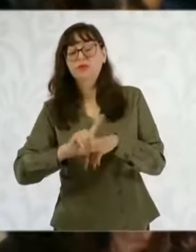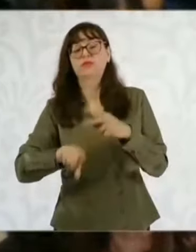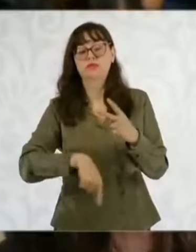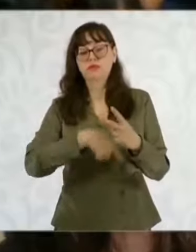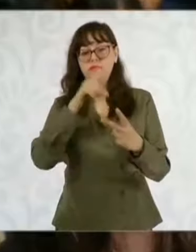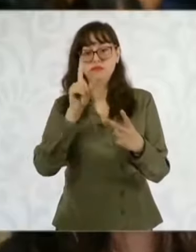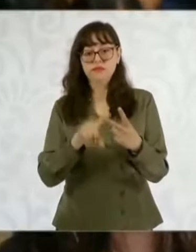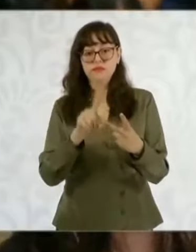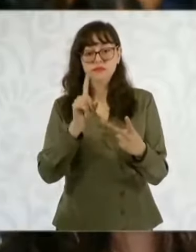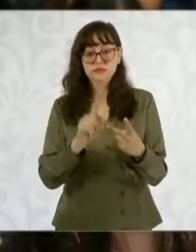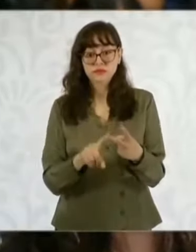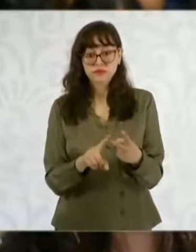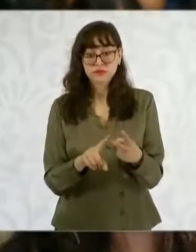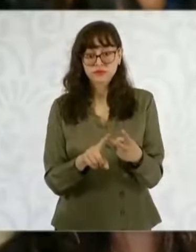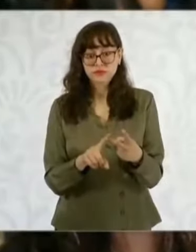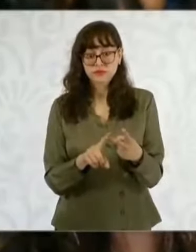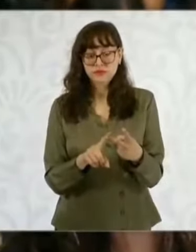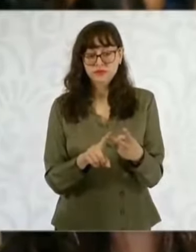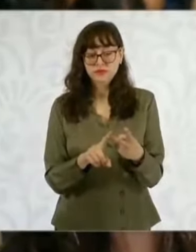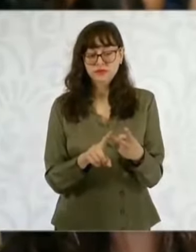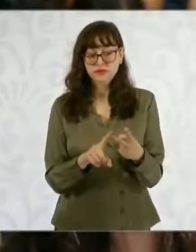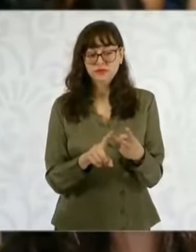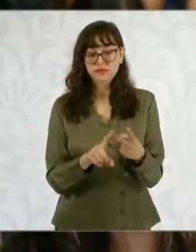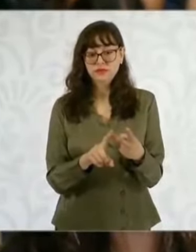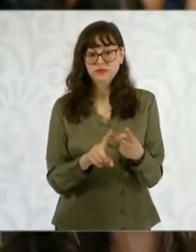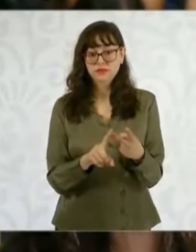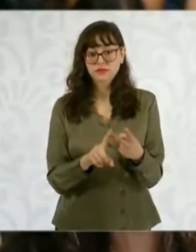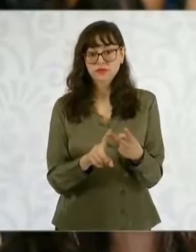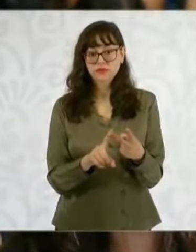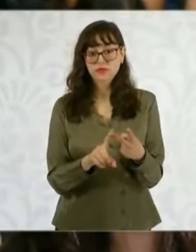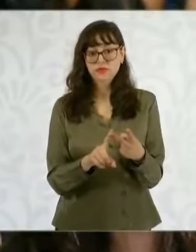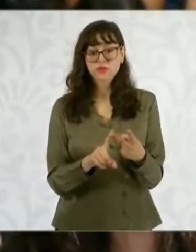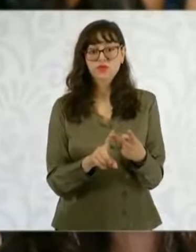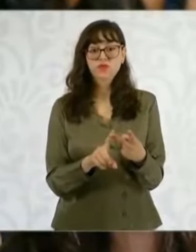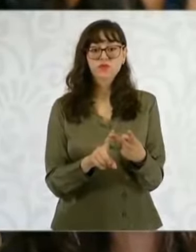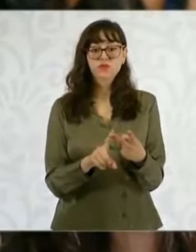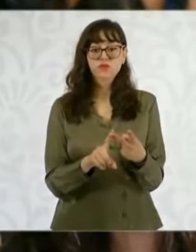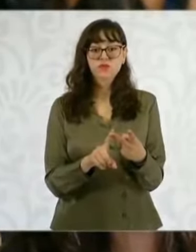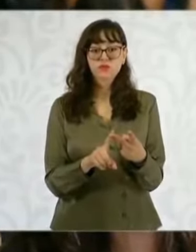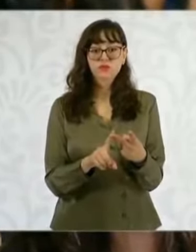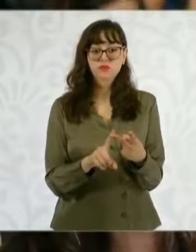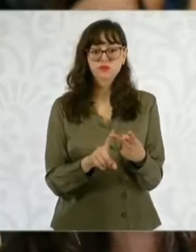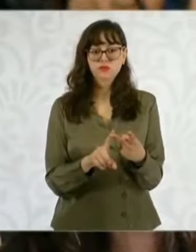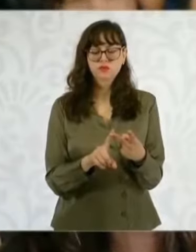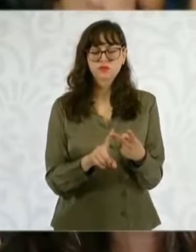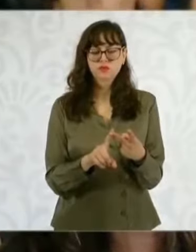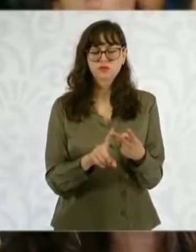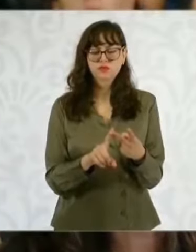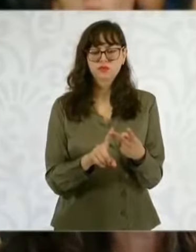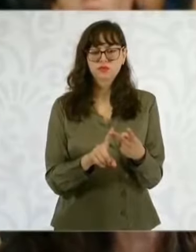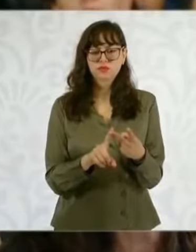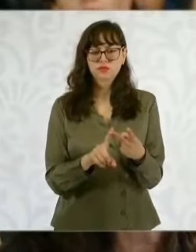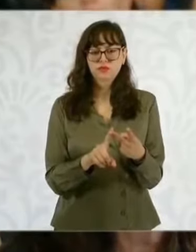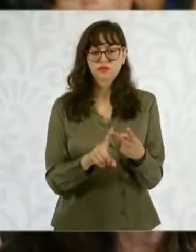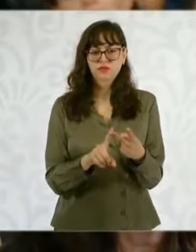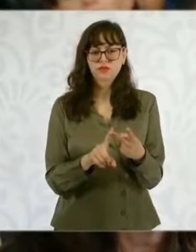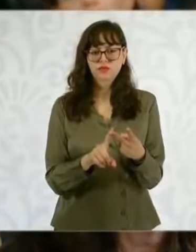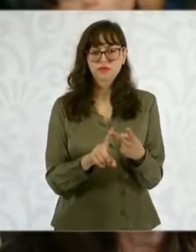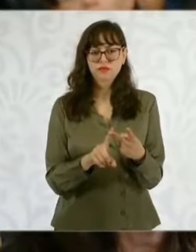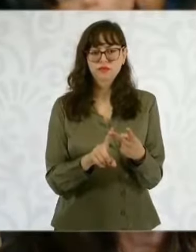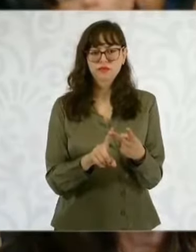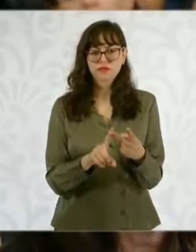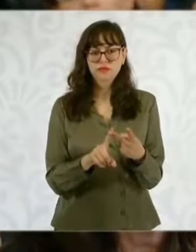presidenta, mi pregunta es, uno, los